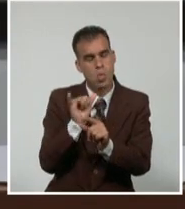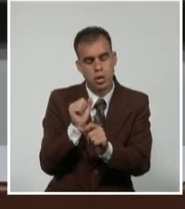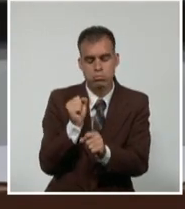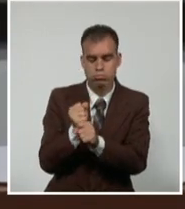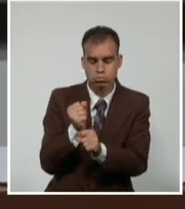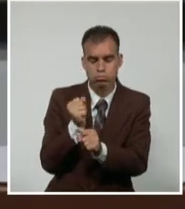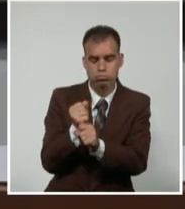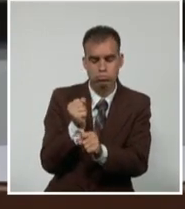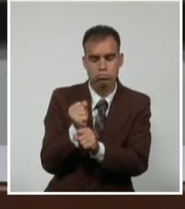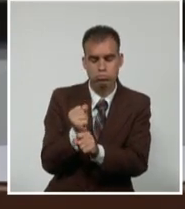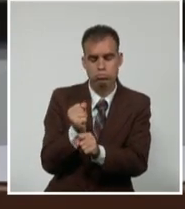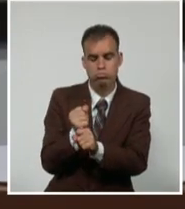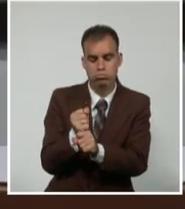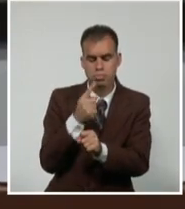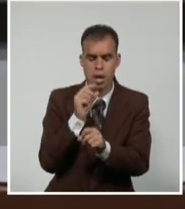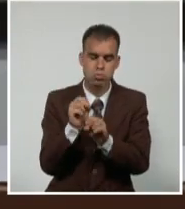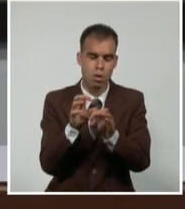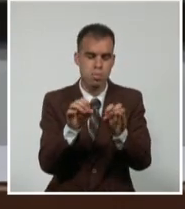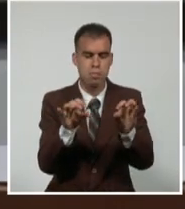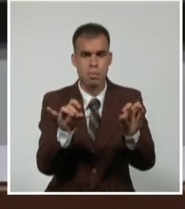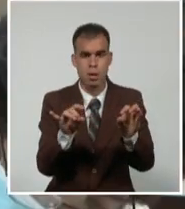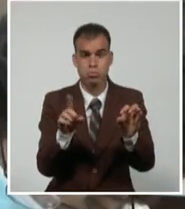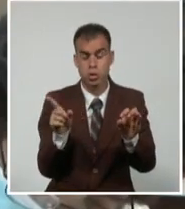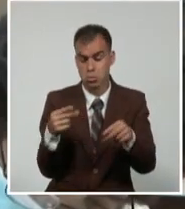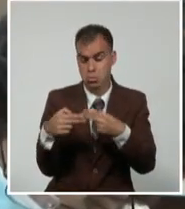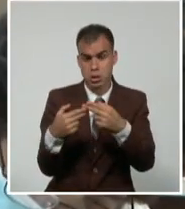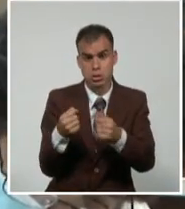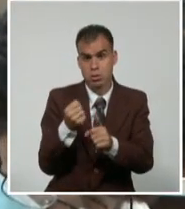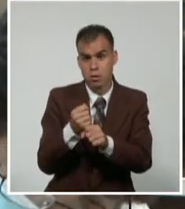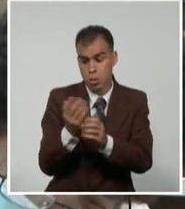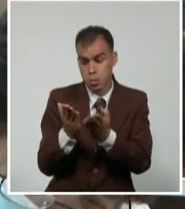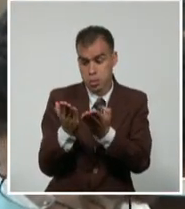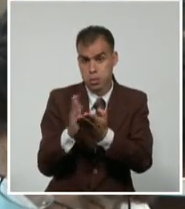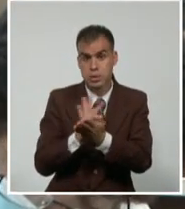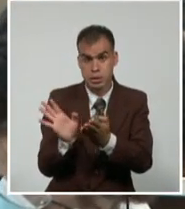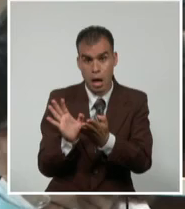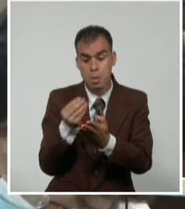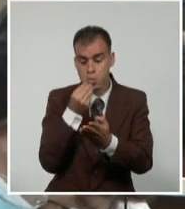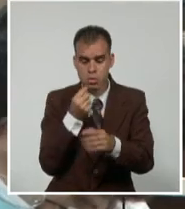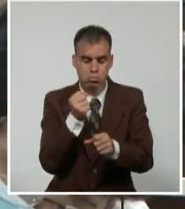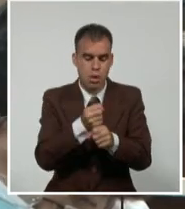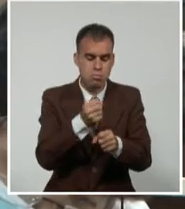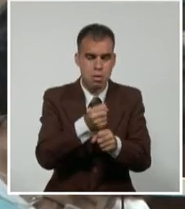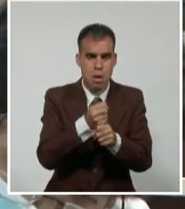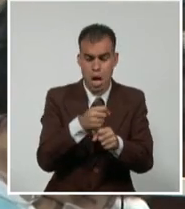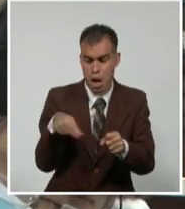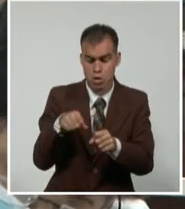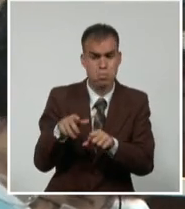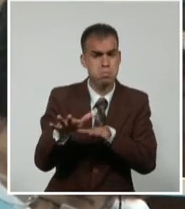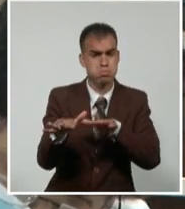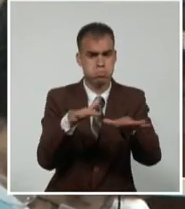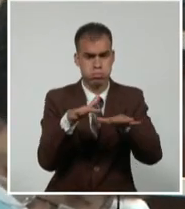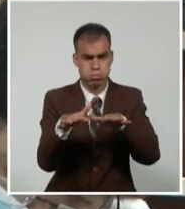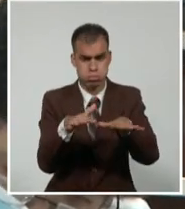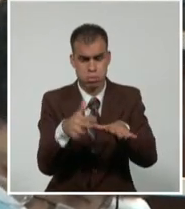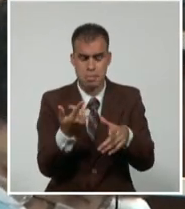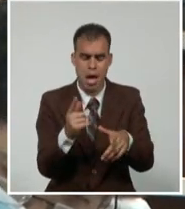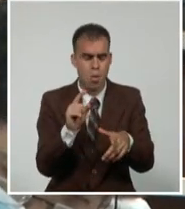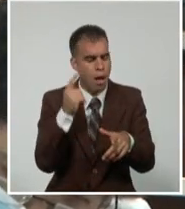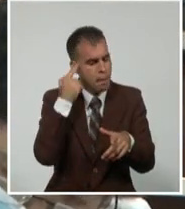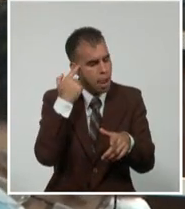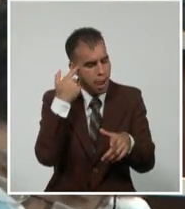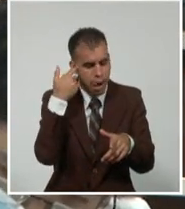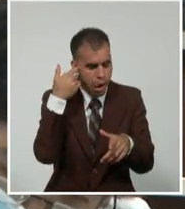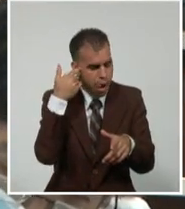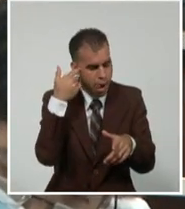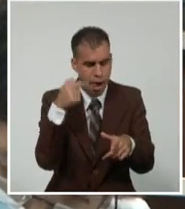porque van a estar practicando su profesión. Y además, yo estoy seguro que van a prepararse para convencer a los productores, a todos los que hayan que